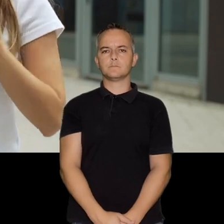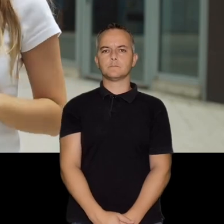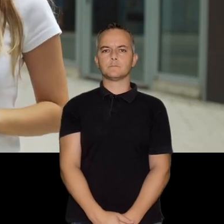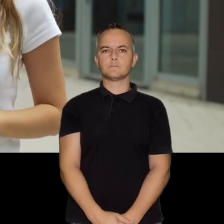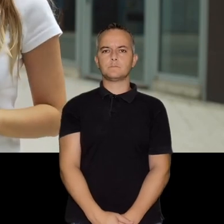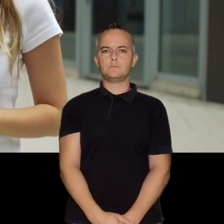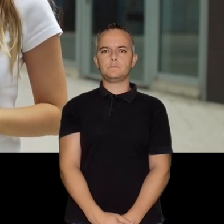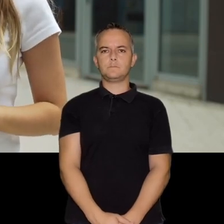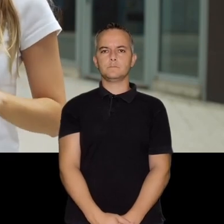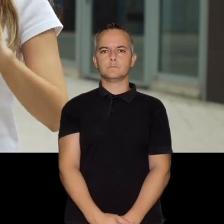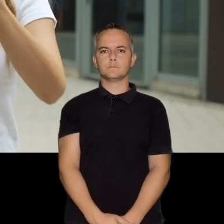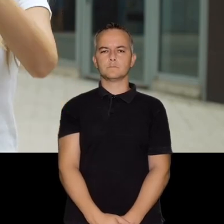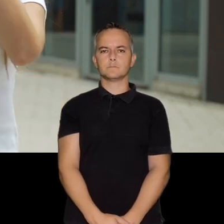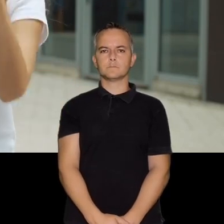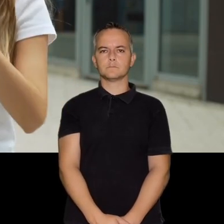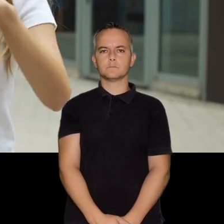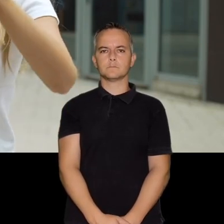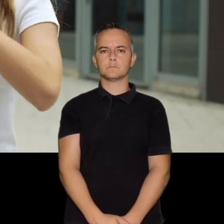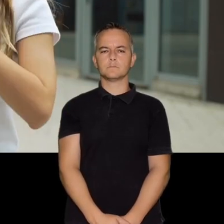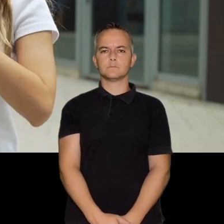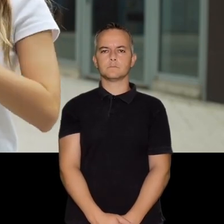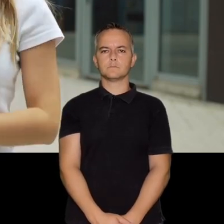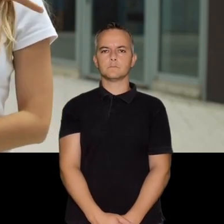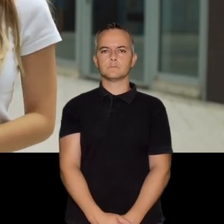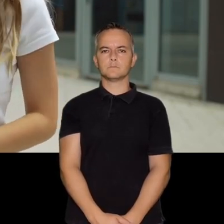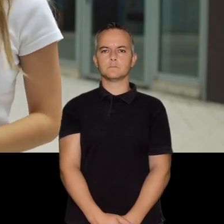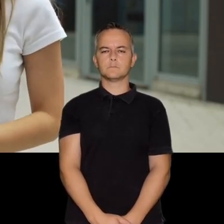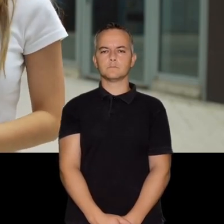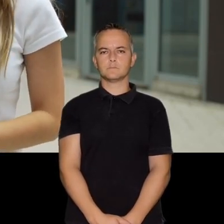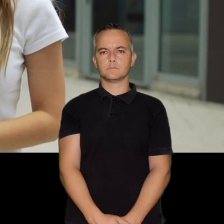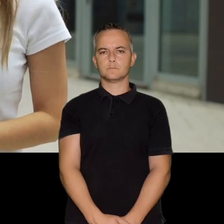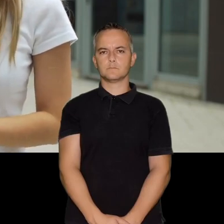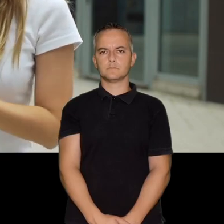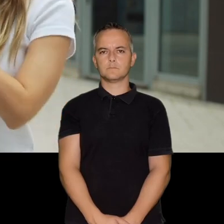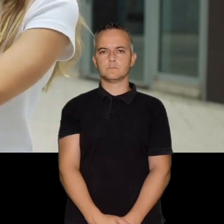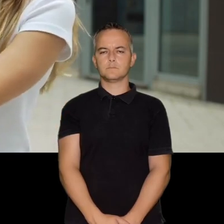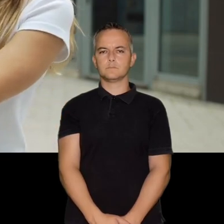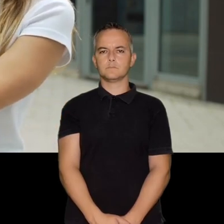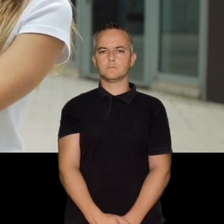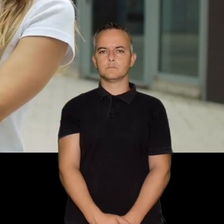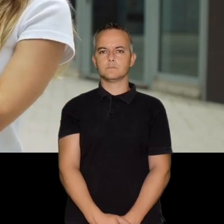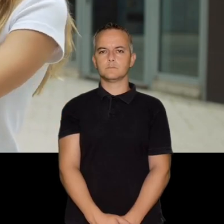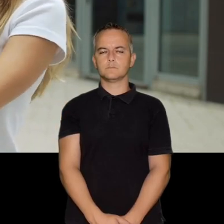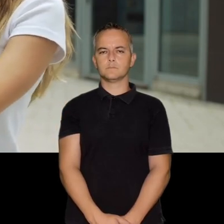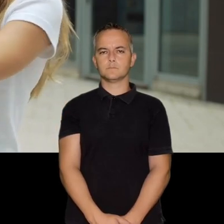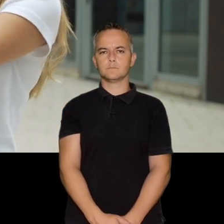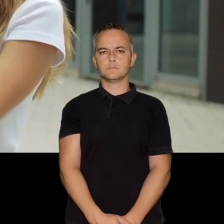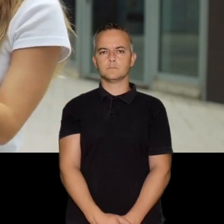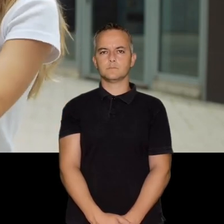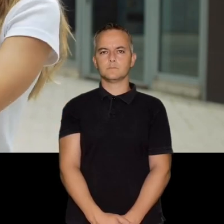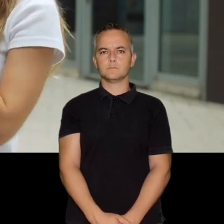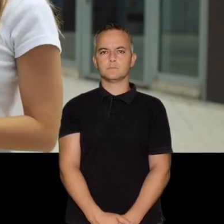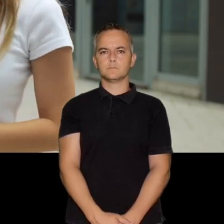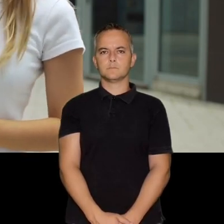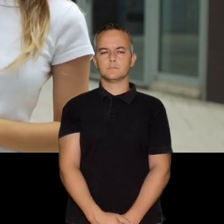¿Yo qué he aprendido en este taller? Bien, una forma de accesibilidad genial. Por ejemplo, una persona